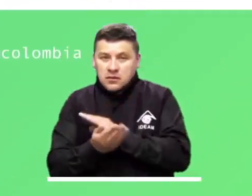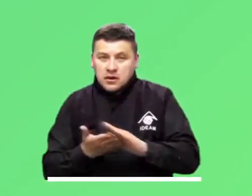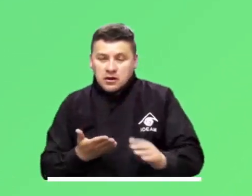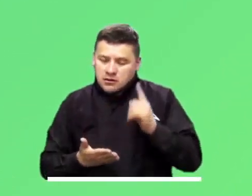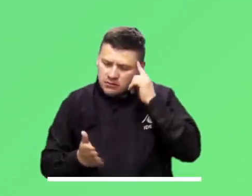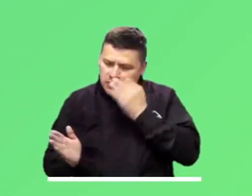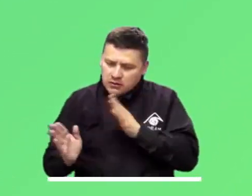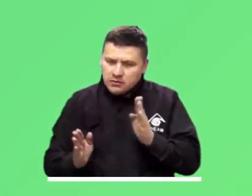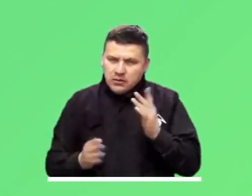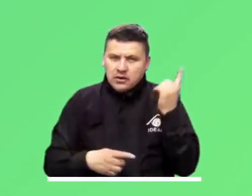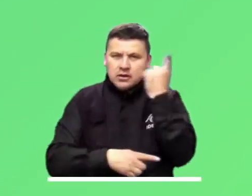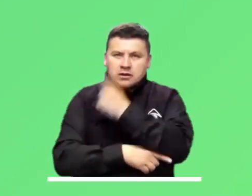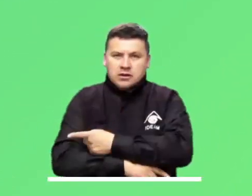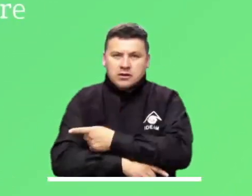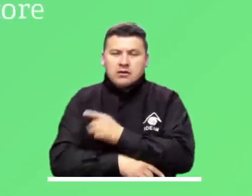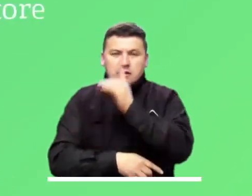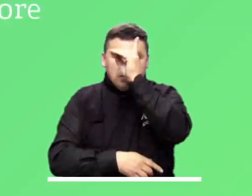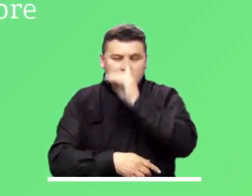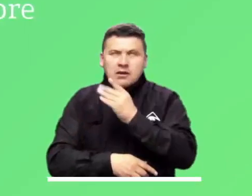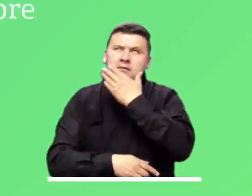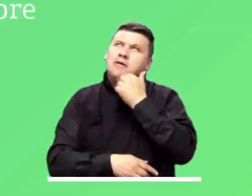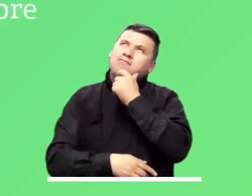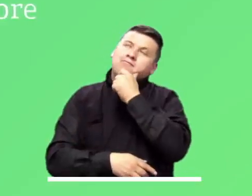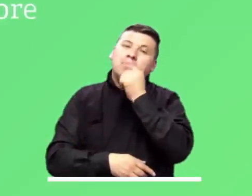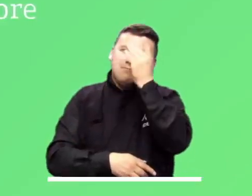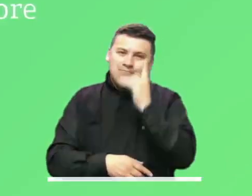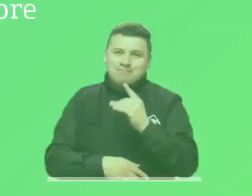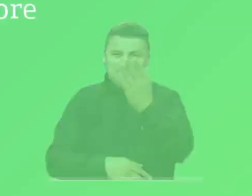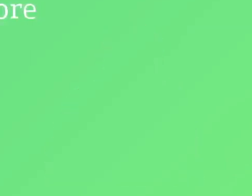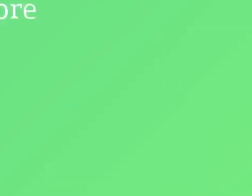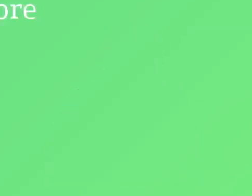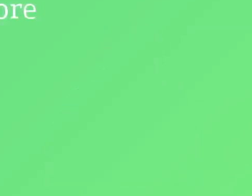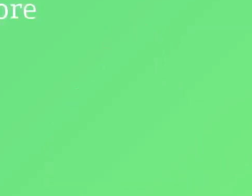Descárguela gratis, planee su día y tome las mejores decisiones.